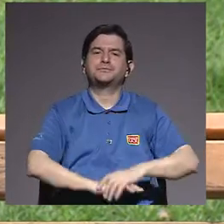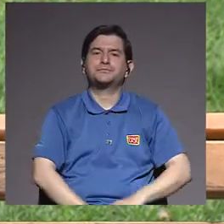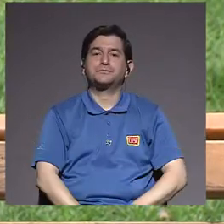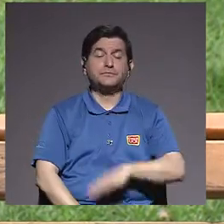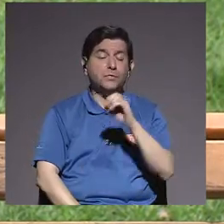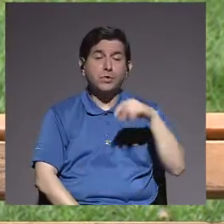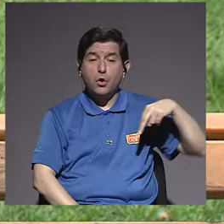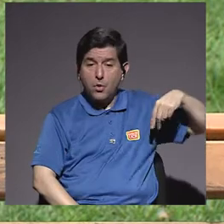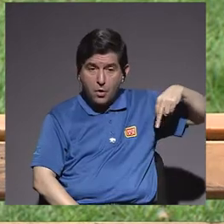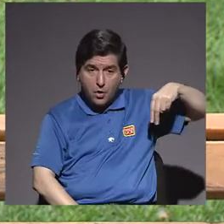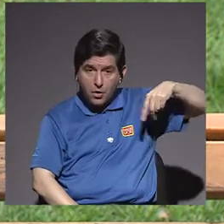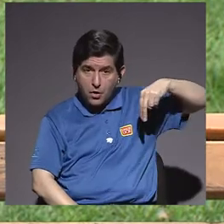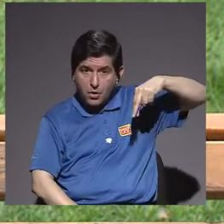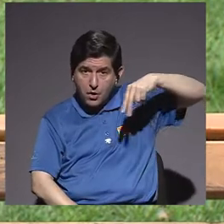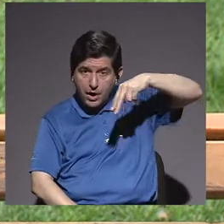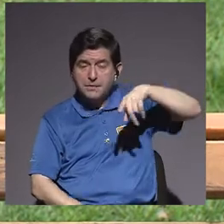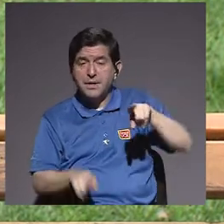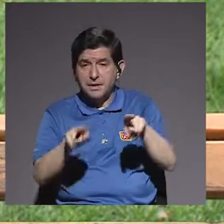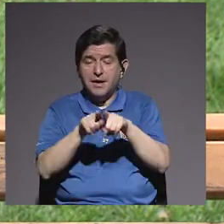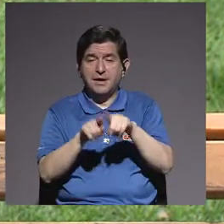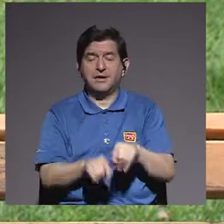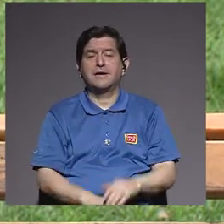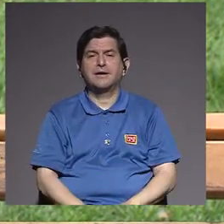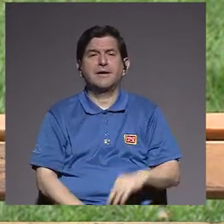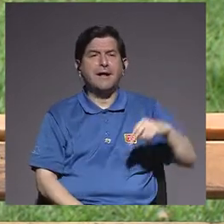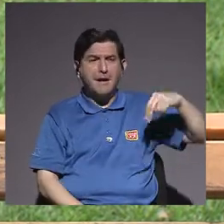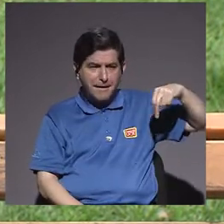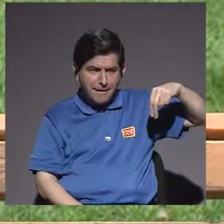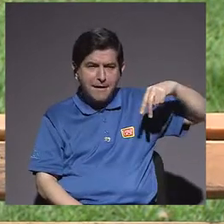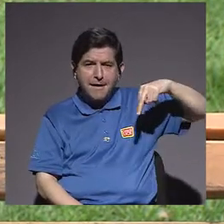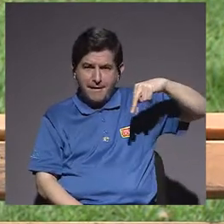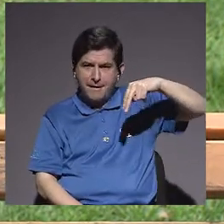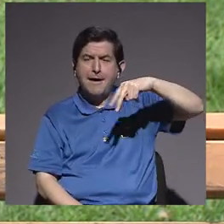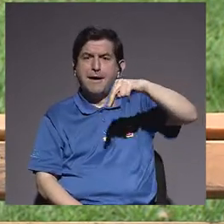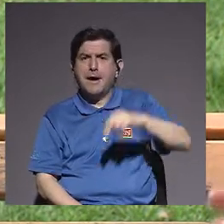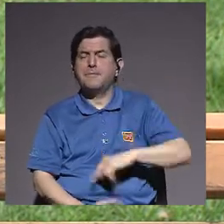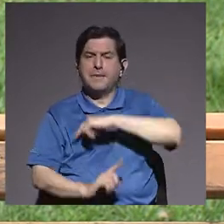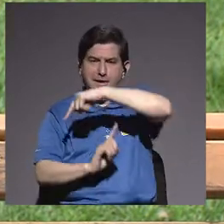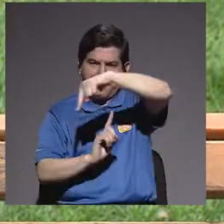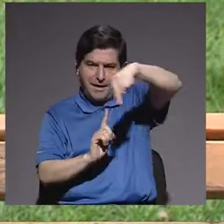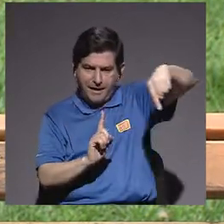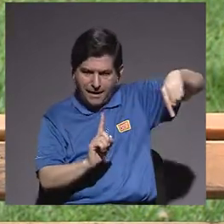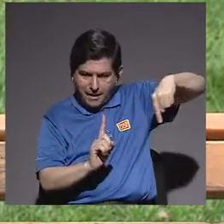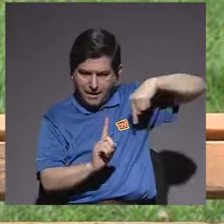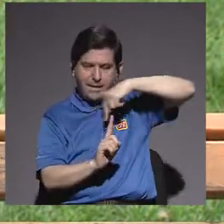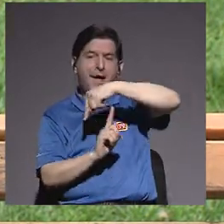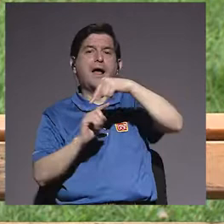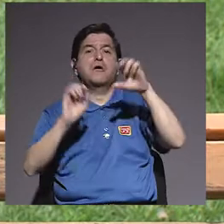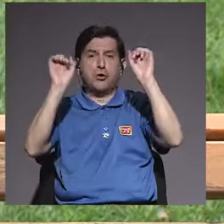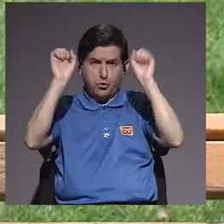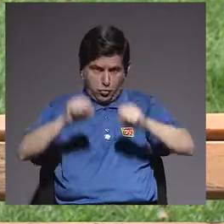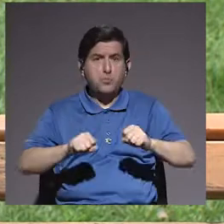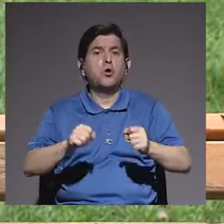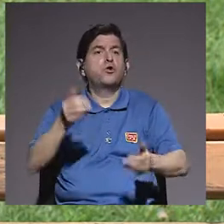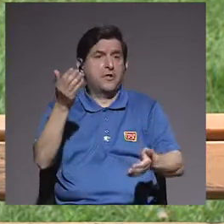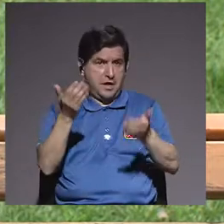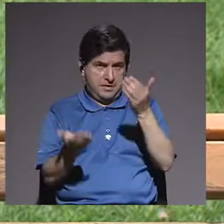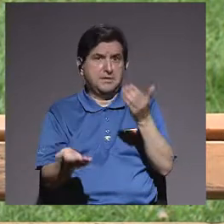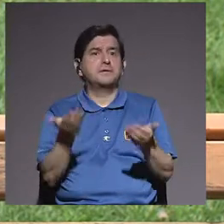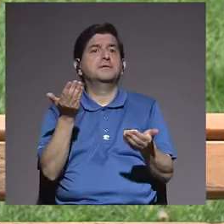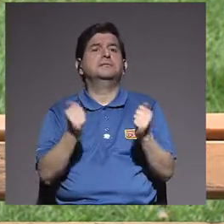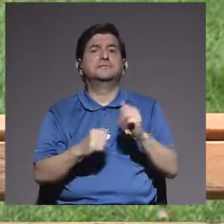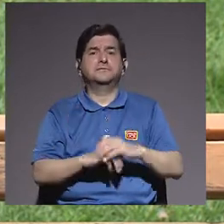bueno, o caminar, verdad, qué sé yo, un poquito también. Caminar alrededor, si se puede, sí, caminar